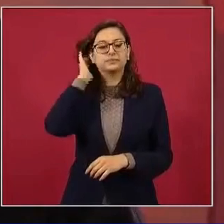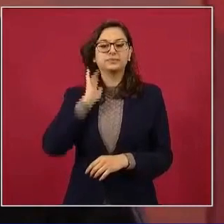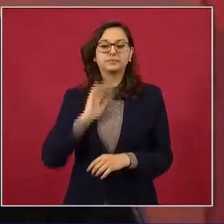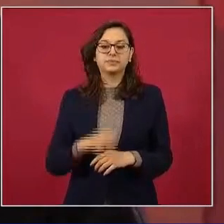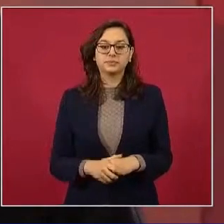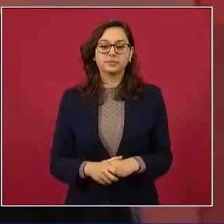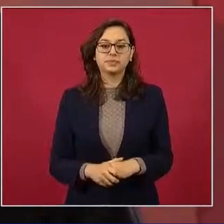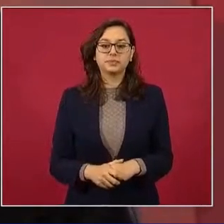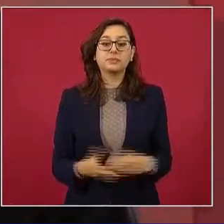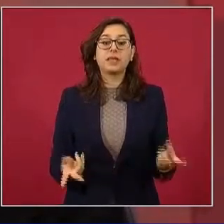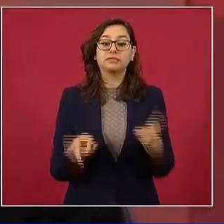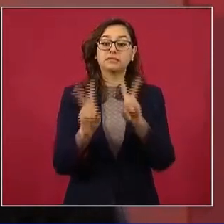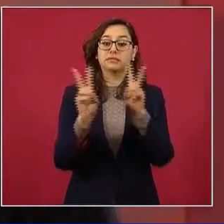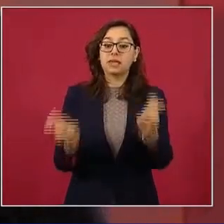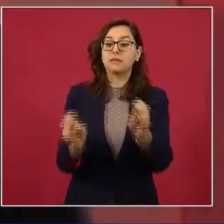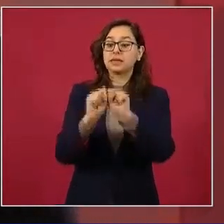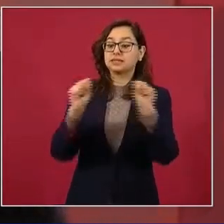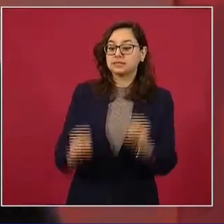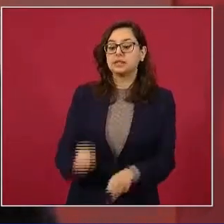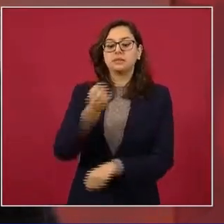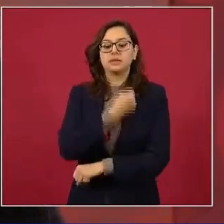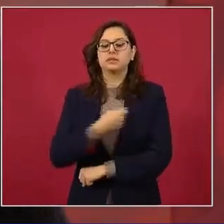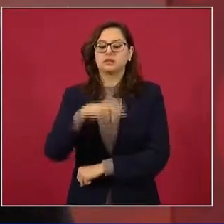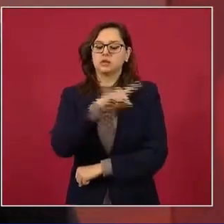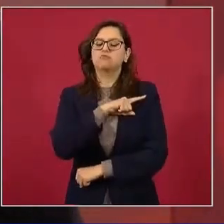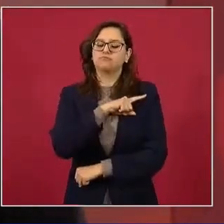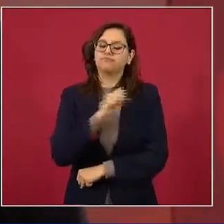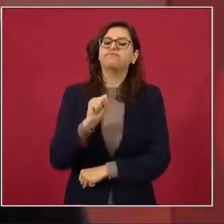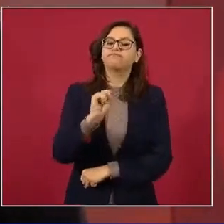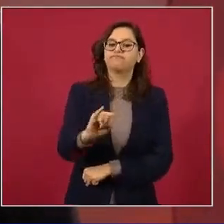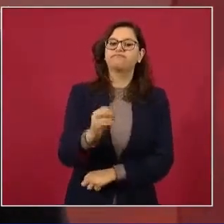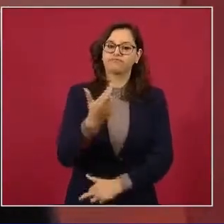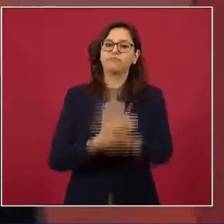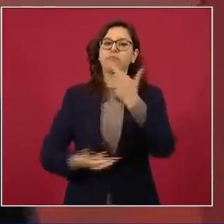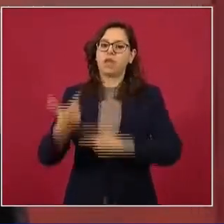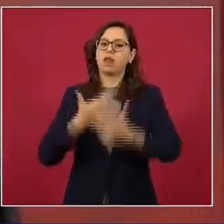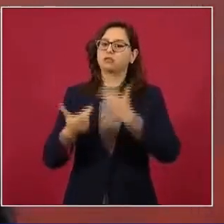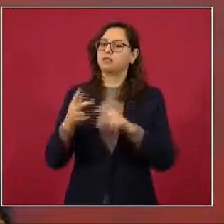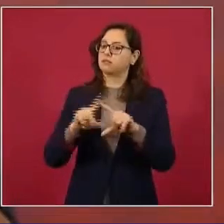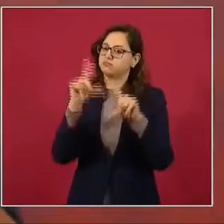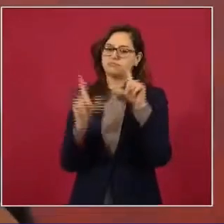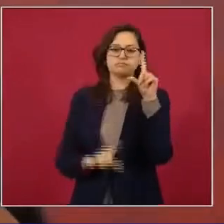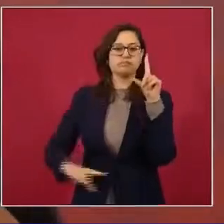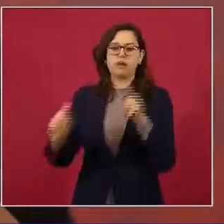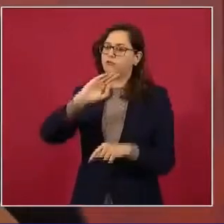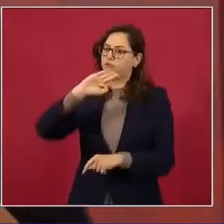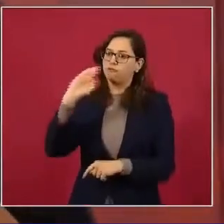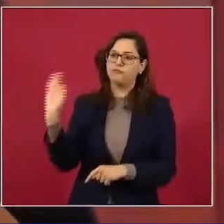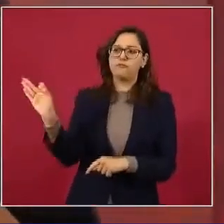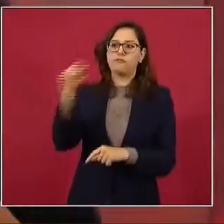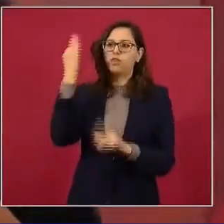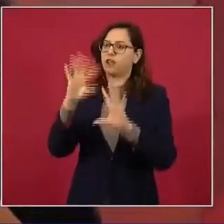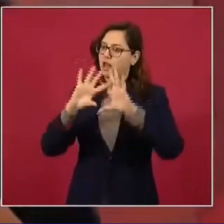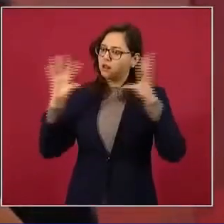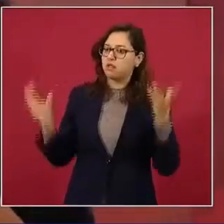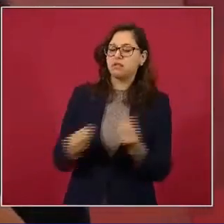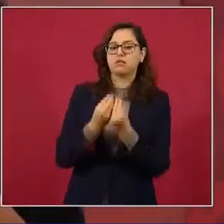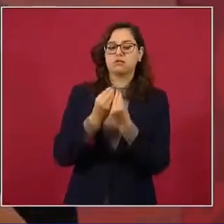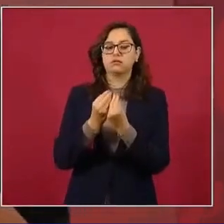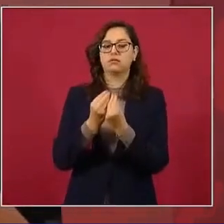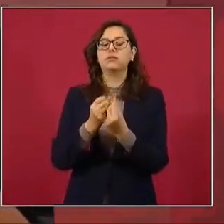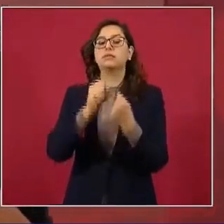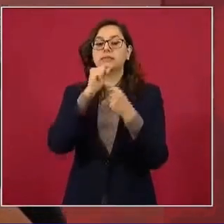y estamos también avanzando mucho en lo educativo,